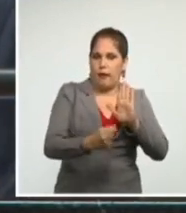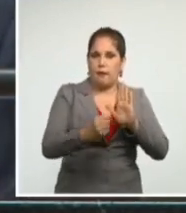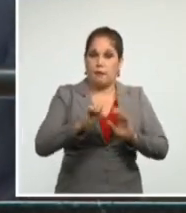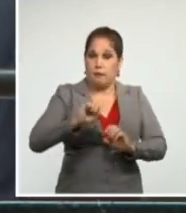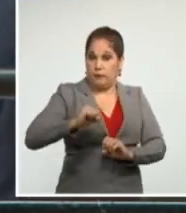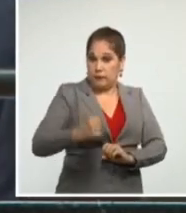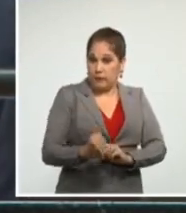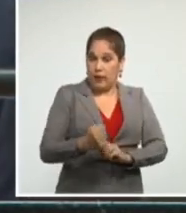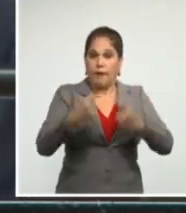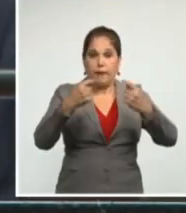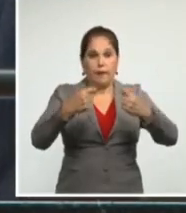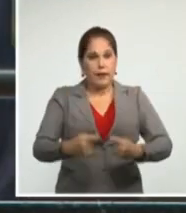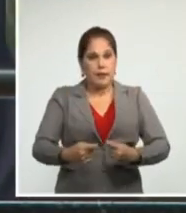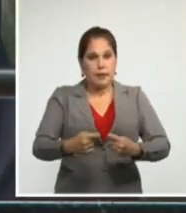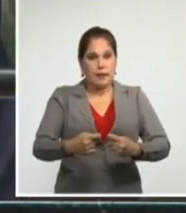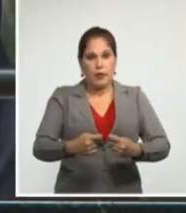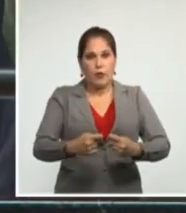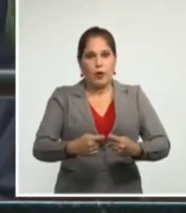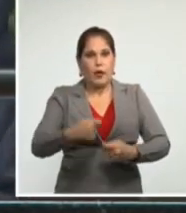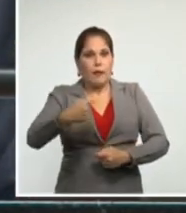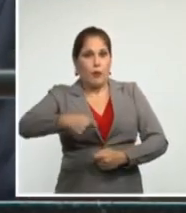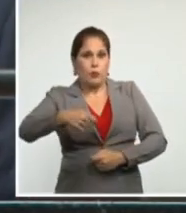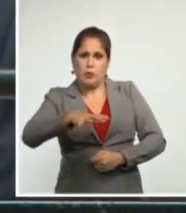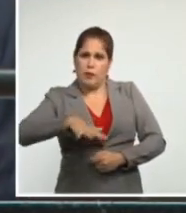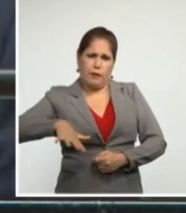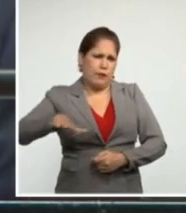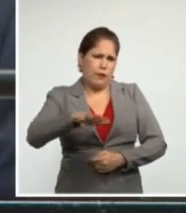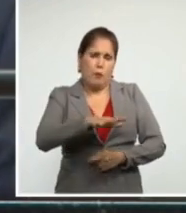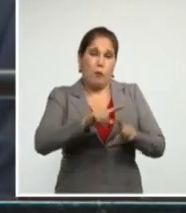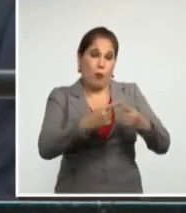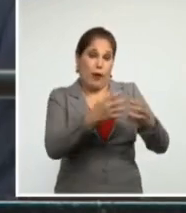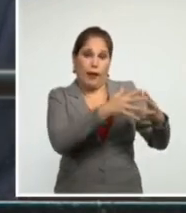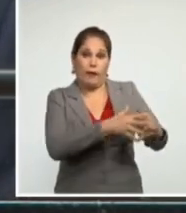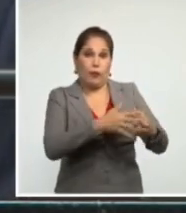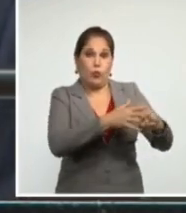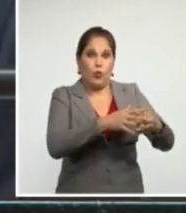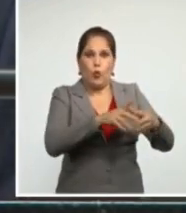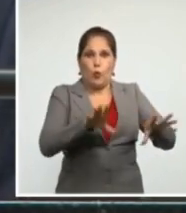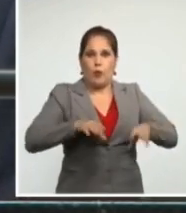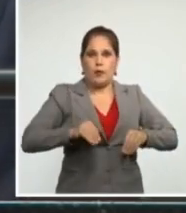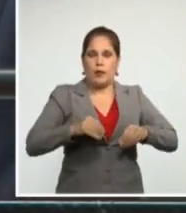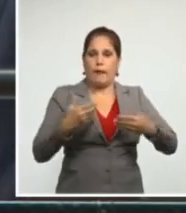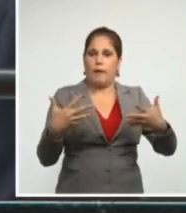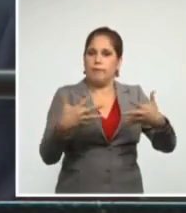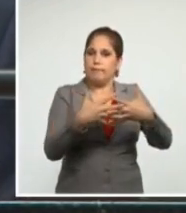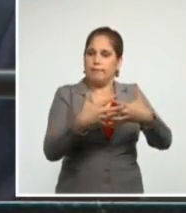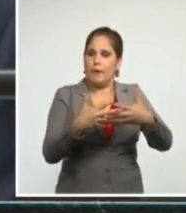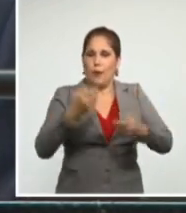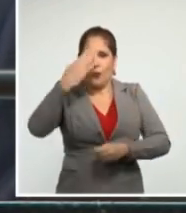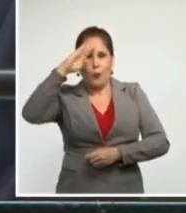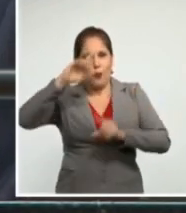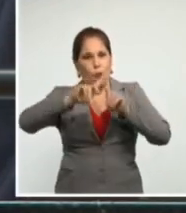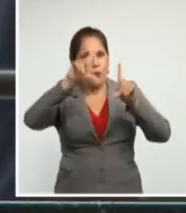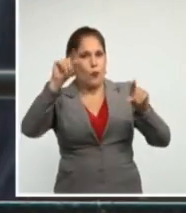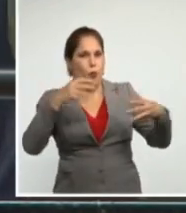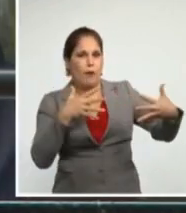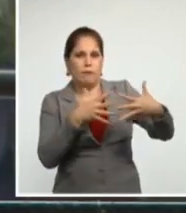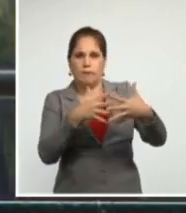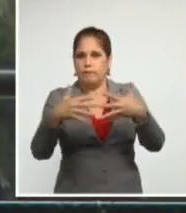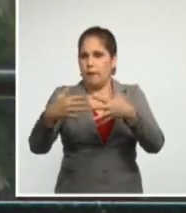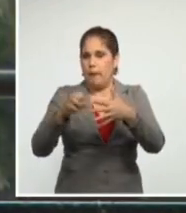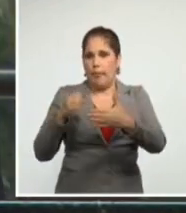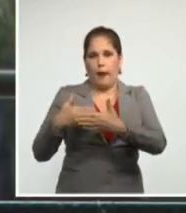decisiones de cortes de justicia estadounidenses y daña los intereses de sus compañías